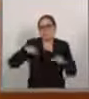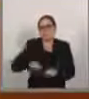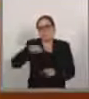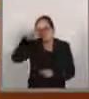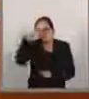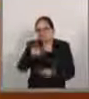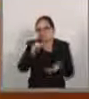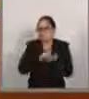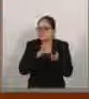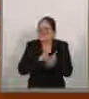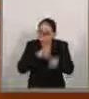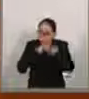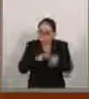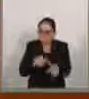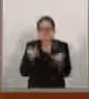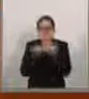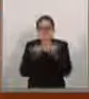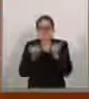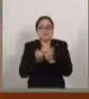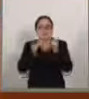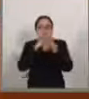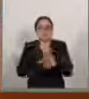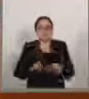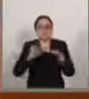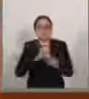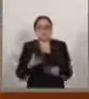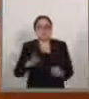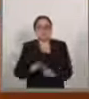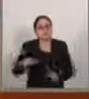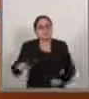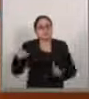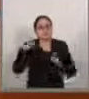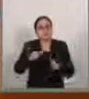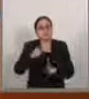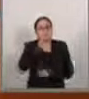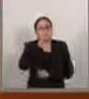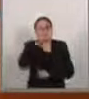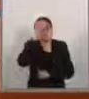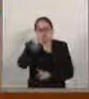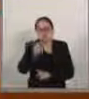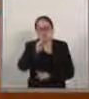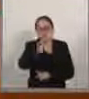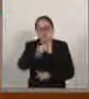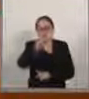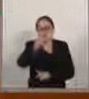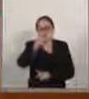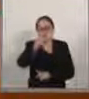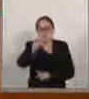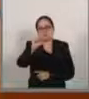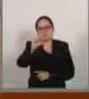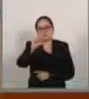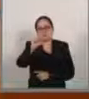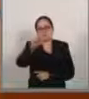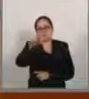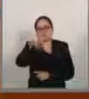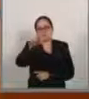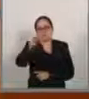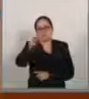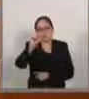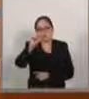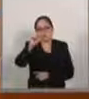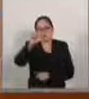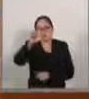mencionando el término sustentable. México ha